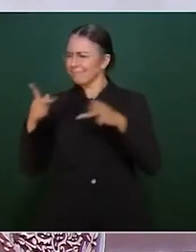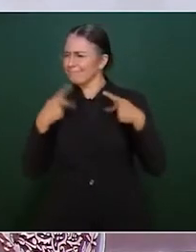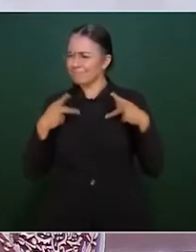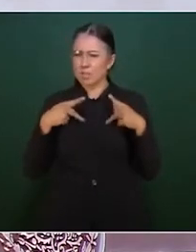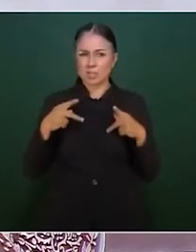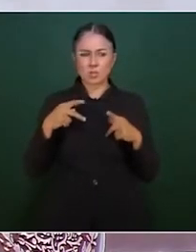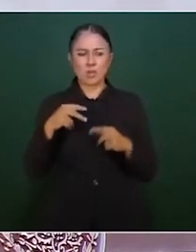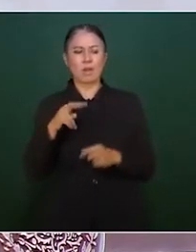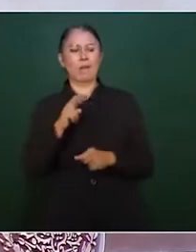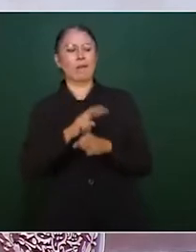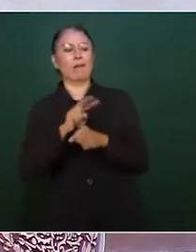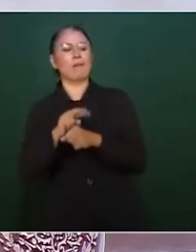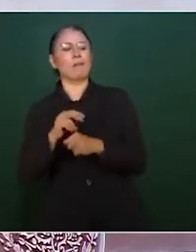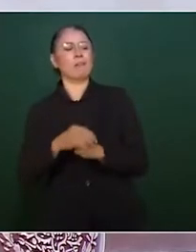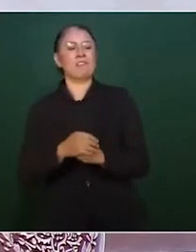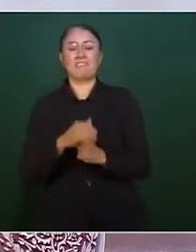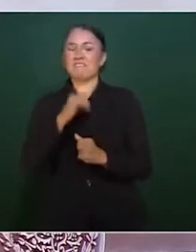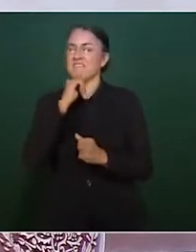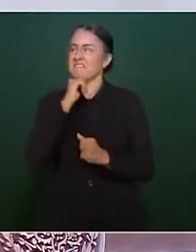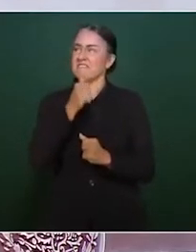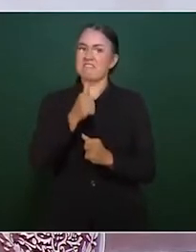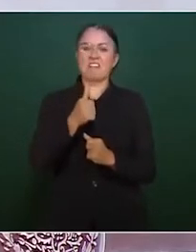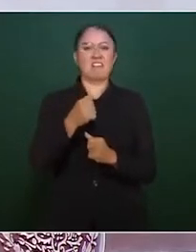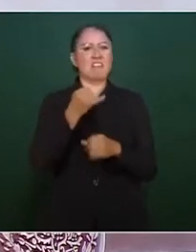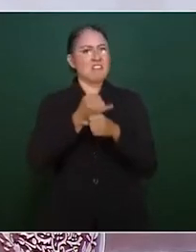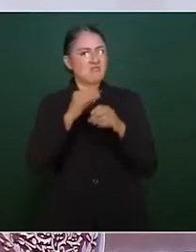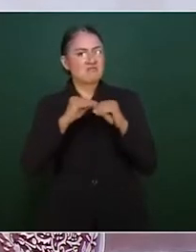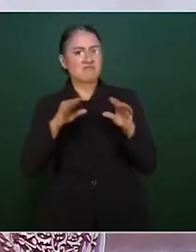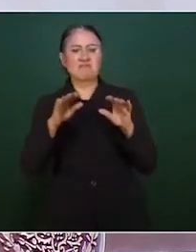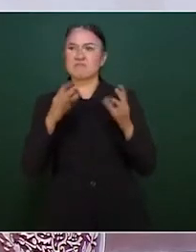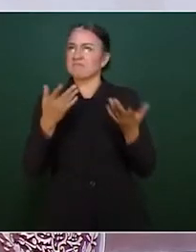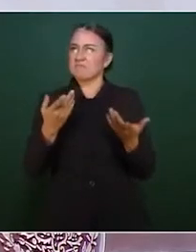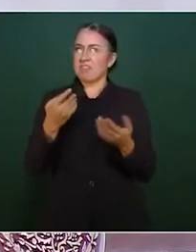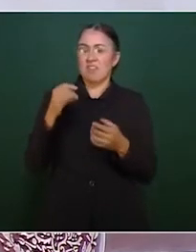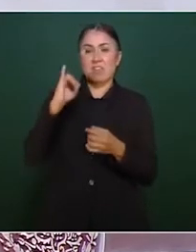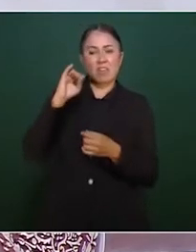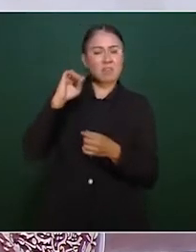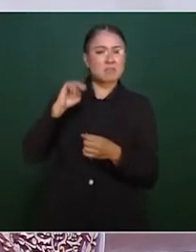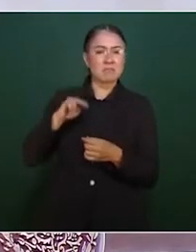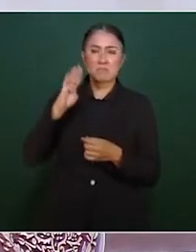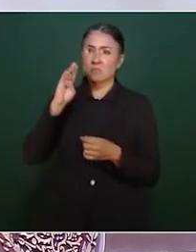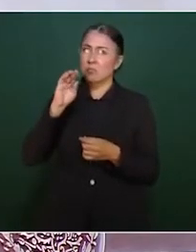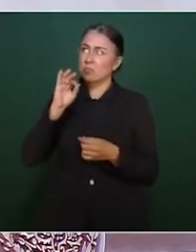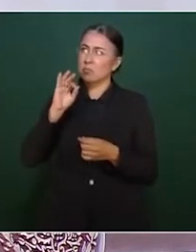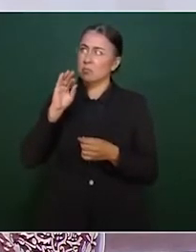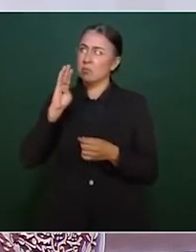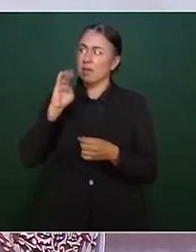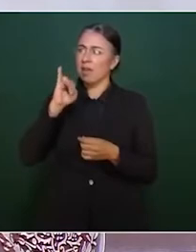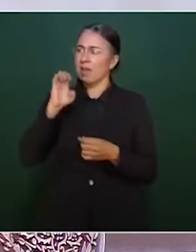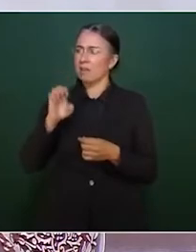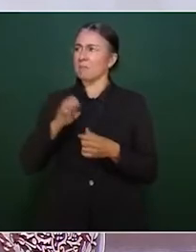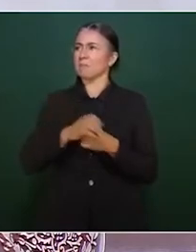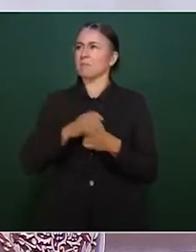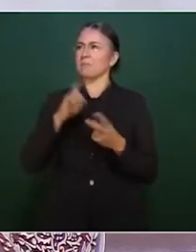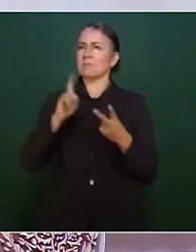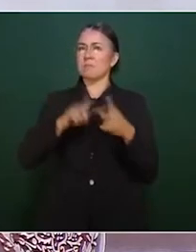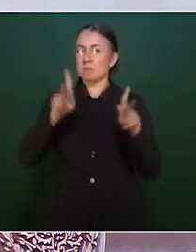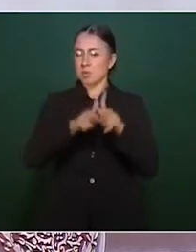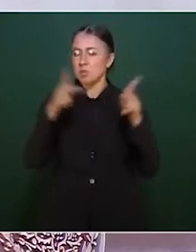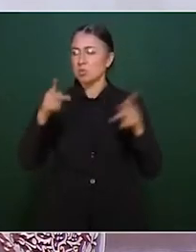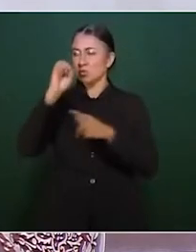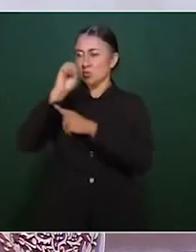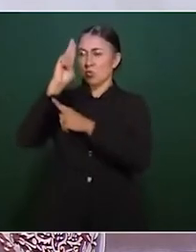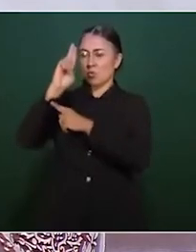información, como tampoco lo hicieron los medios como Infobae, el Periódico Supremo, Reporte